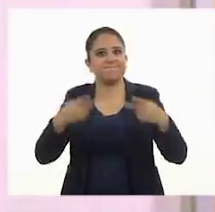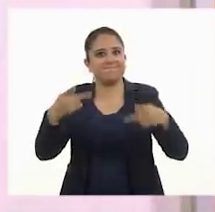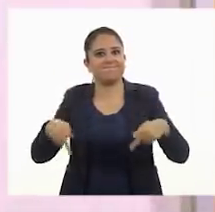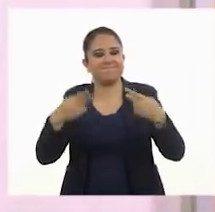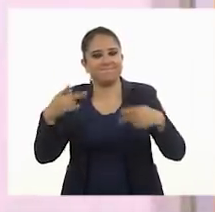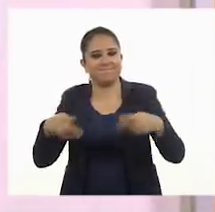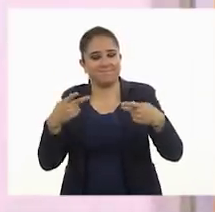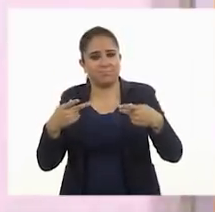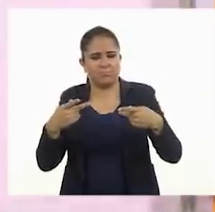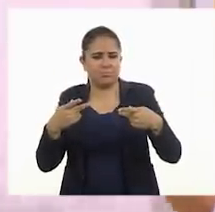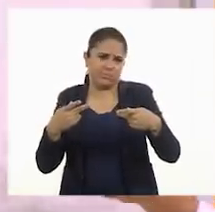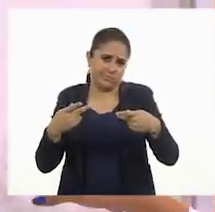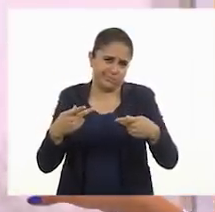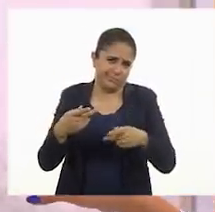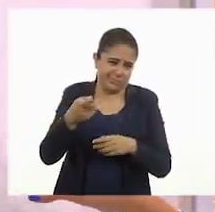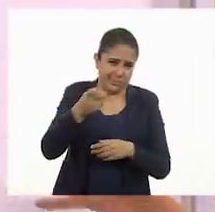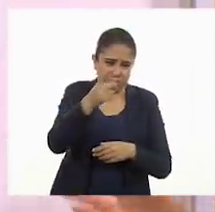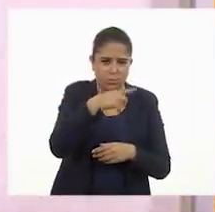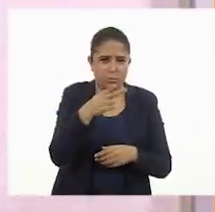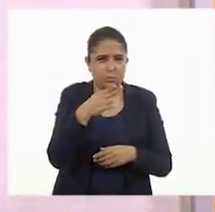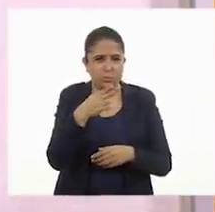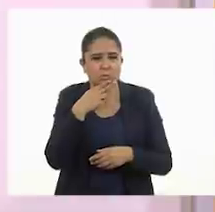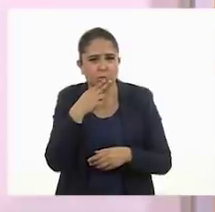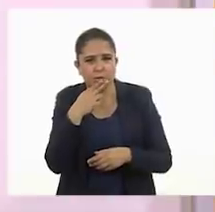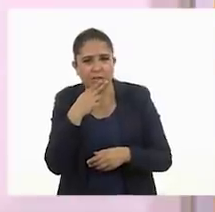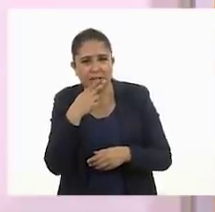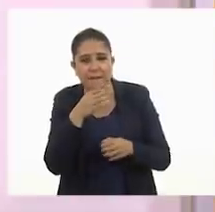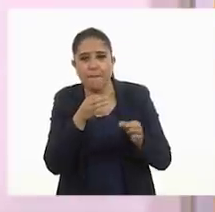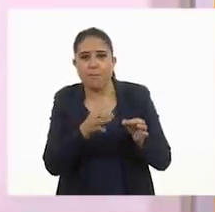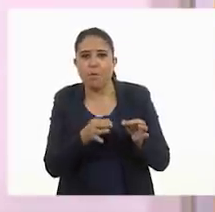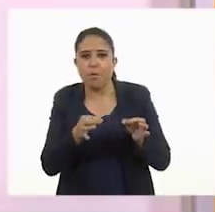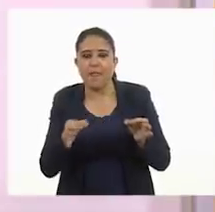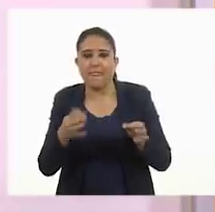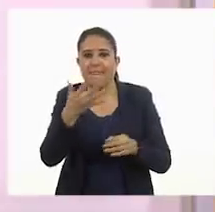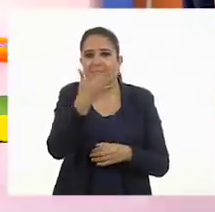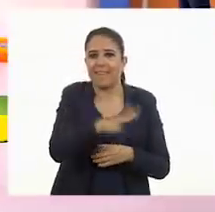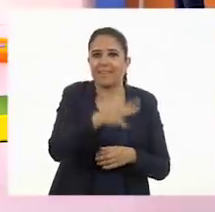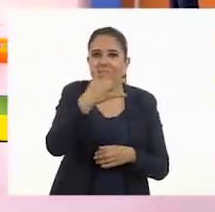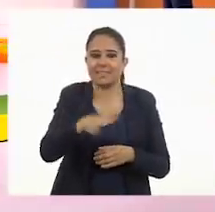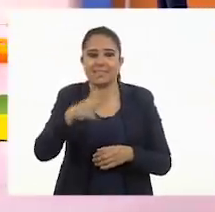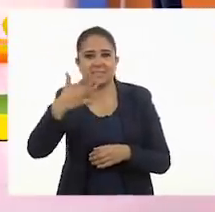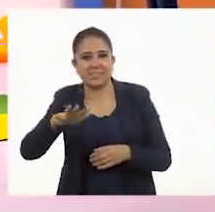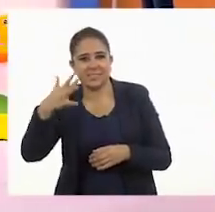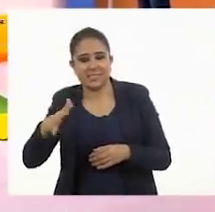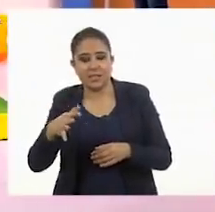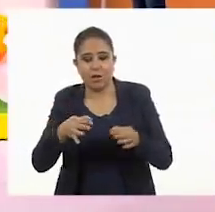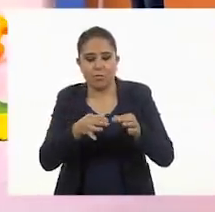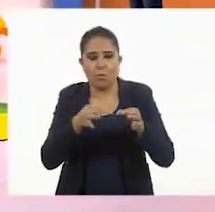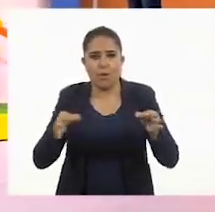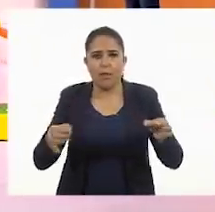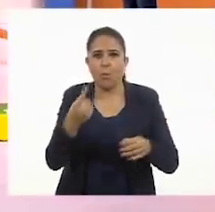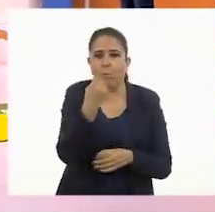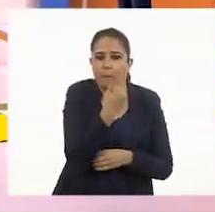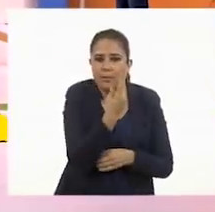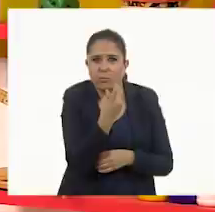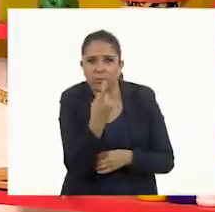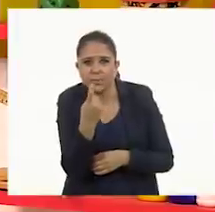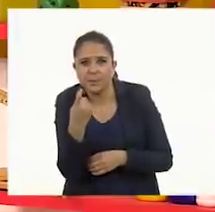Y para esto están utilizando monedas de diez y monedas de un peso.